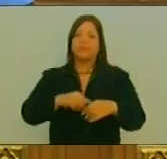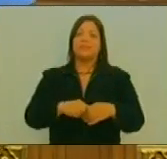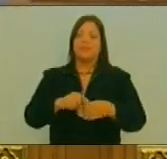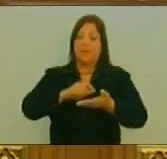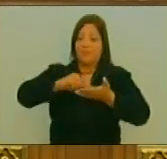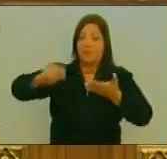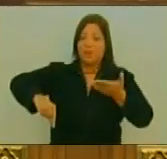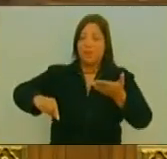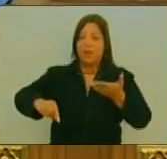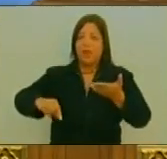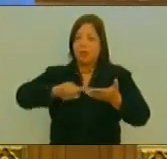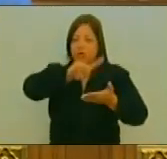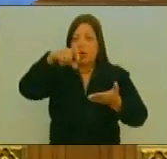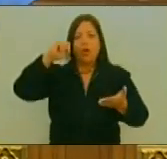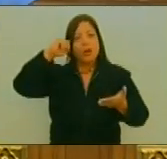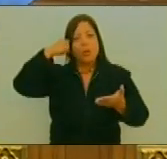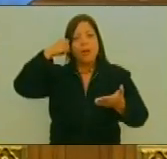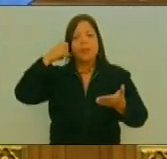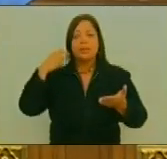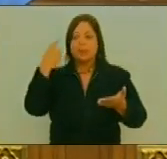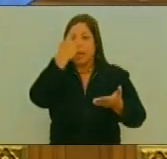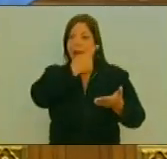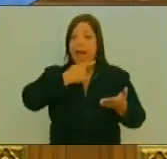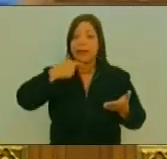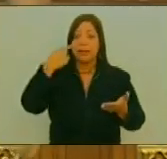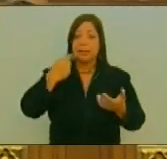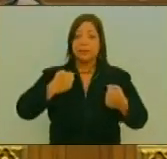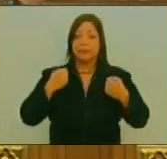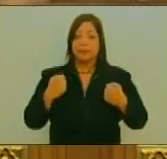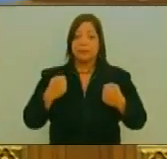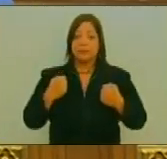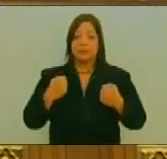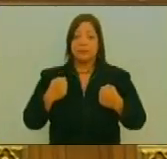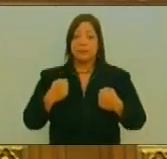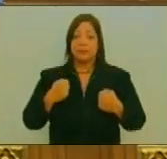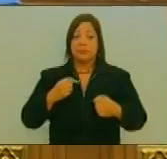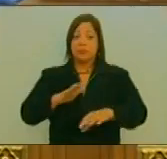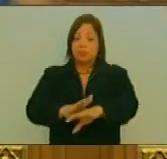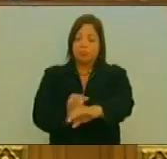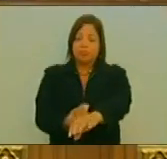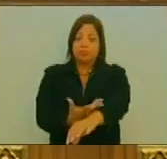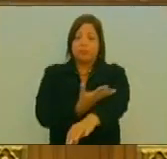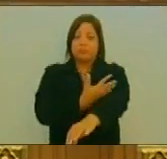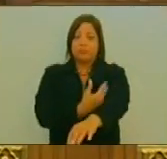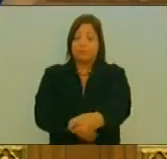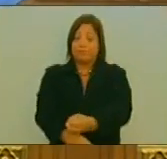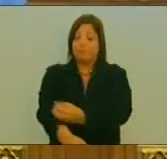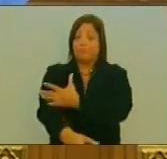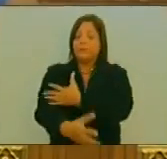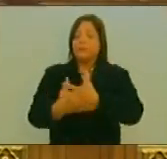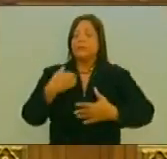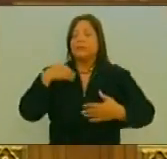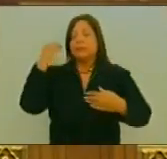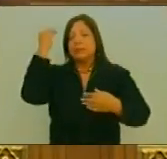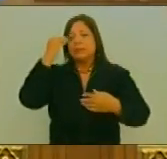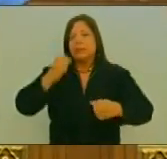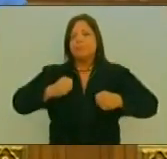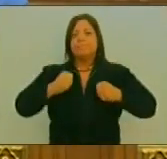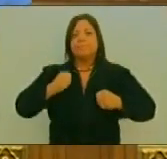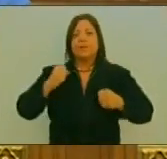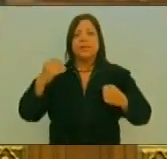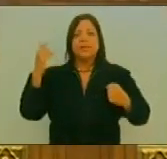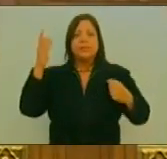Creo que todos Lo recordamos Y bueno Les confieso Que todavía Se me para el pelo De ver A aquel gigante